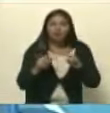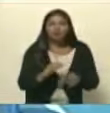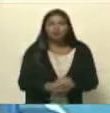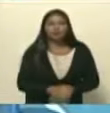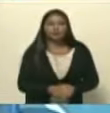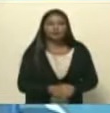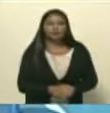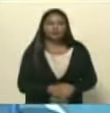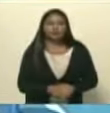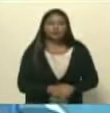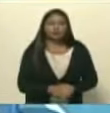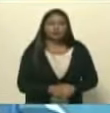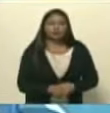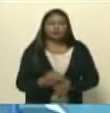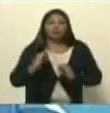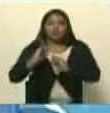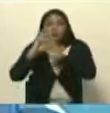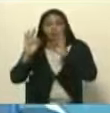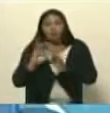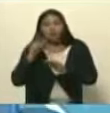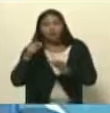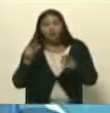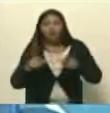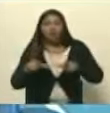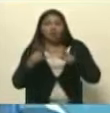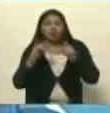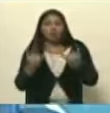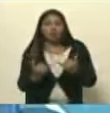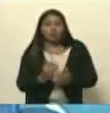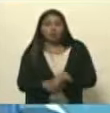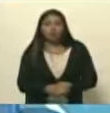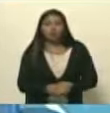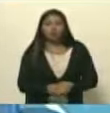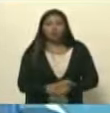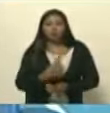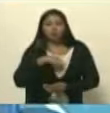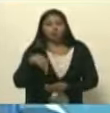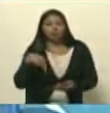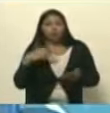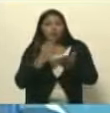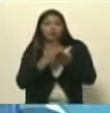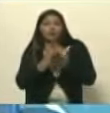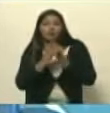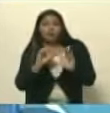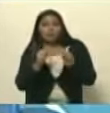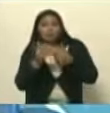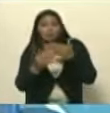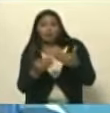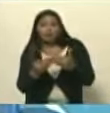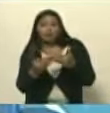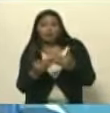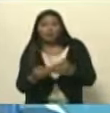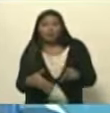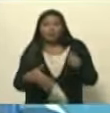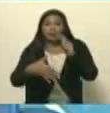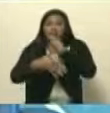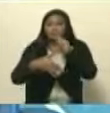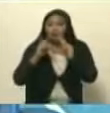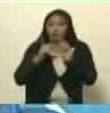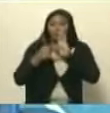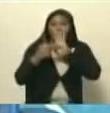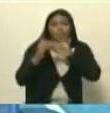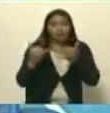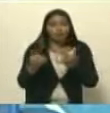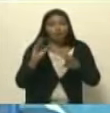vez no con esos mismos espacios de ahora pero siempre estuvo la iniciativa y Telesur ha sido una gran demuestra